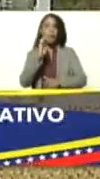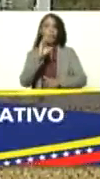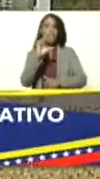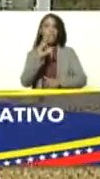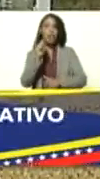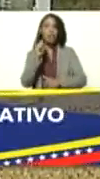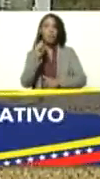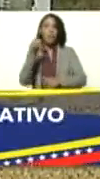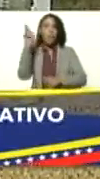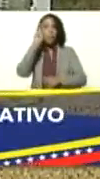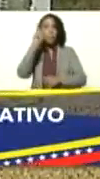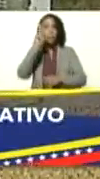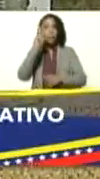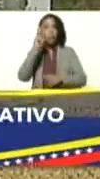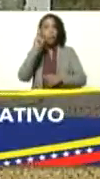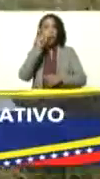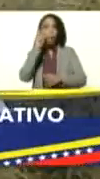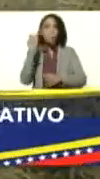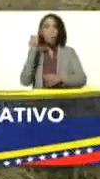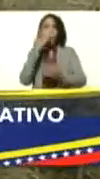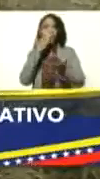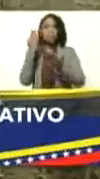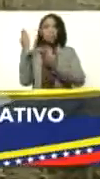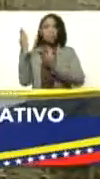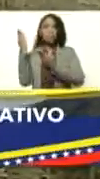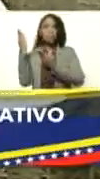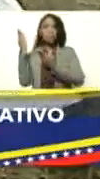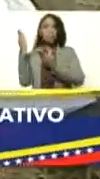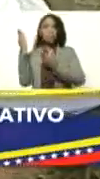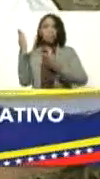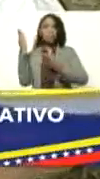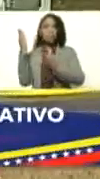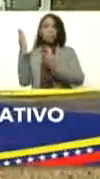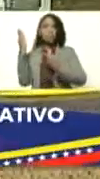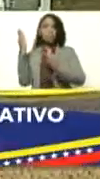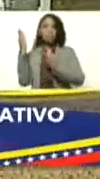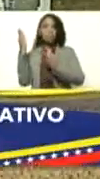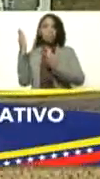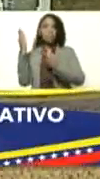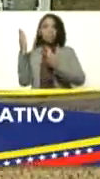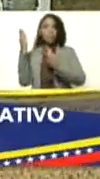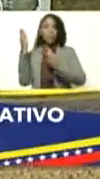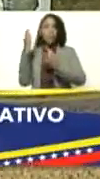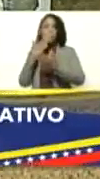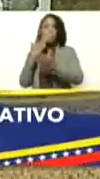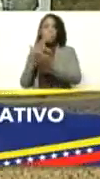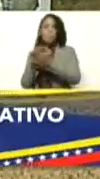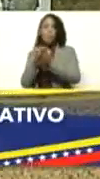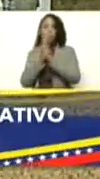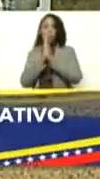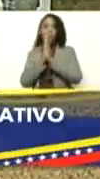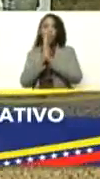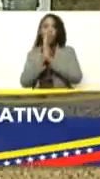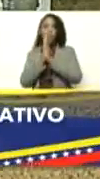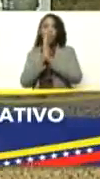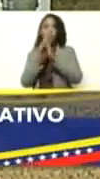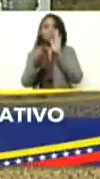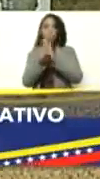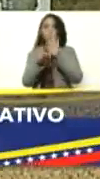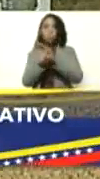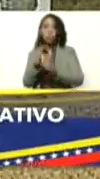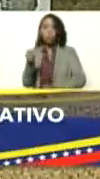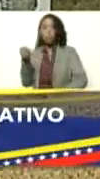el profesor Richard Mendoza, le voy a pedir, por favor, le voy a dar la palabra,